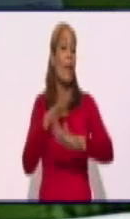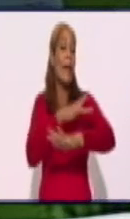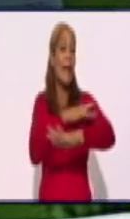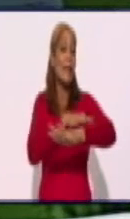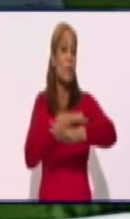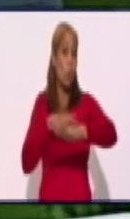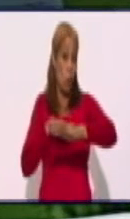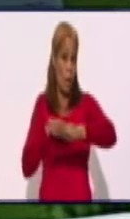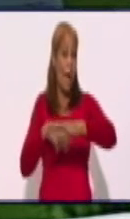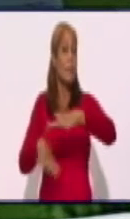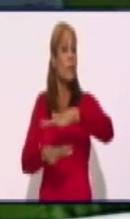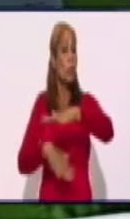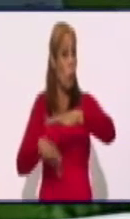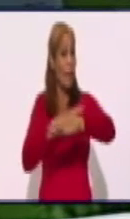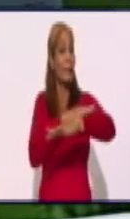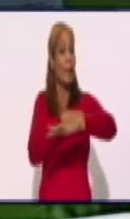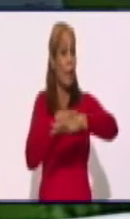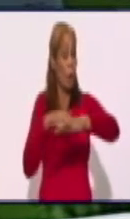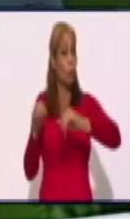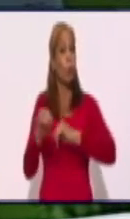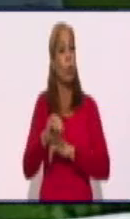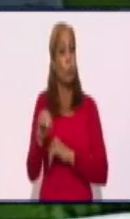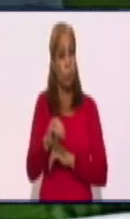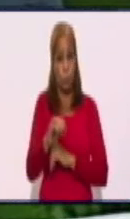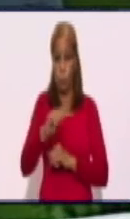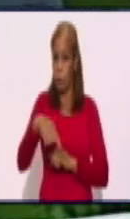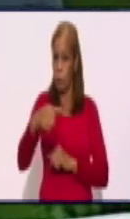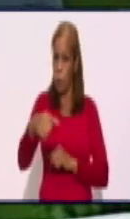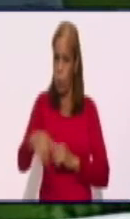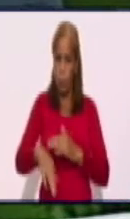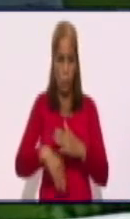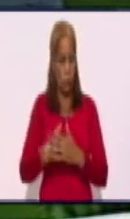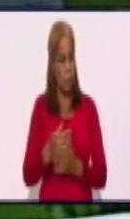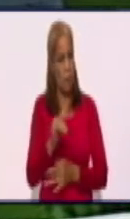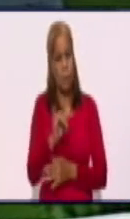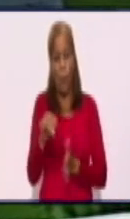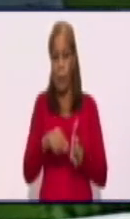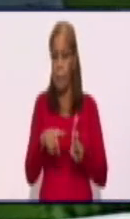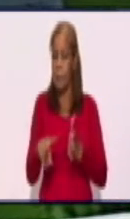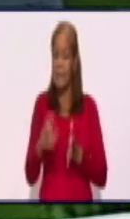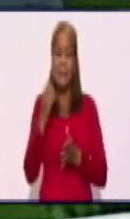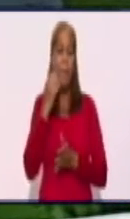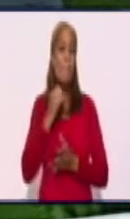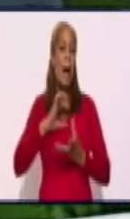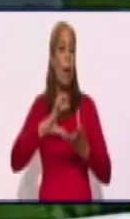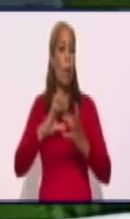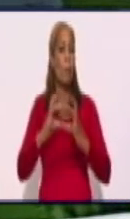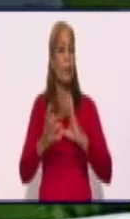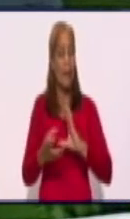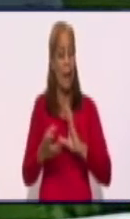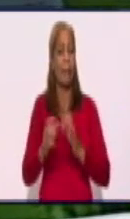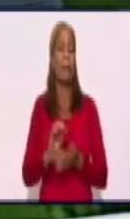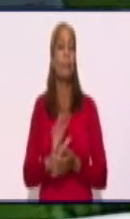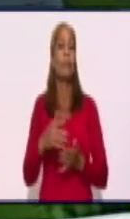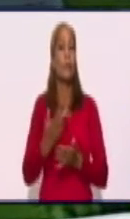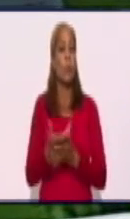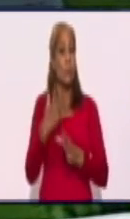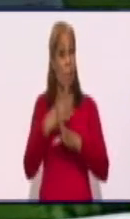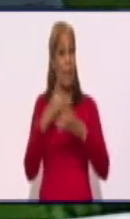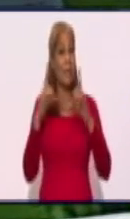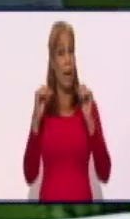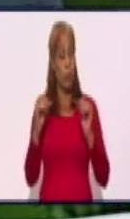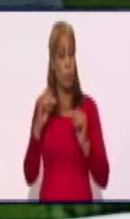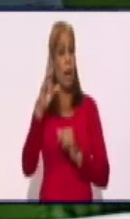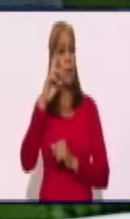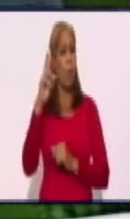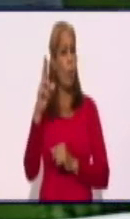y ha sido así durante prácticamente todo este tiempo en que la provincia ha estado más complicada. Media Luna llegó a tener durante